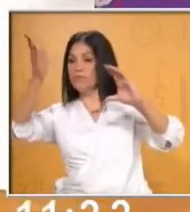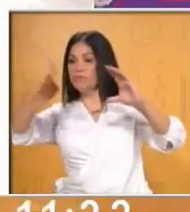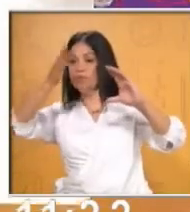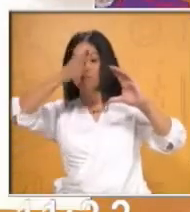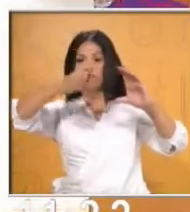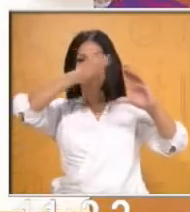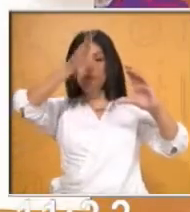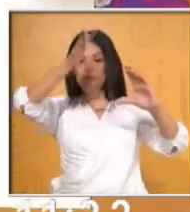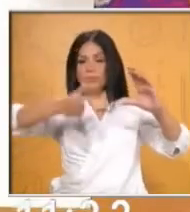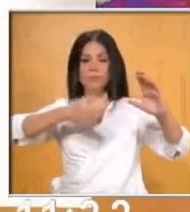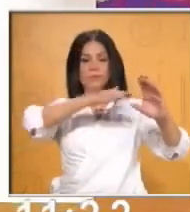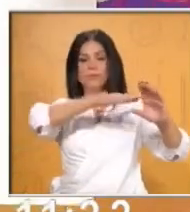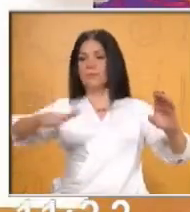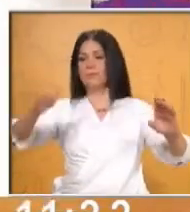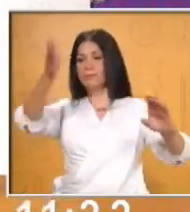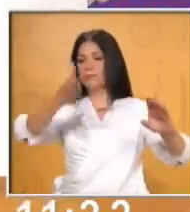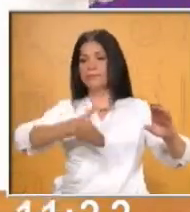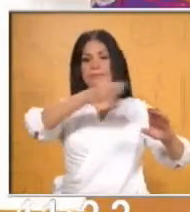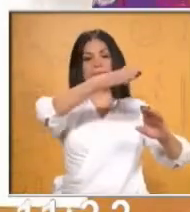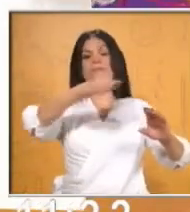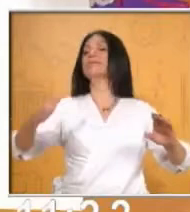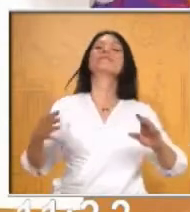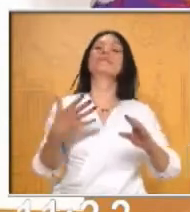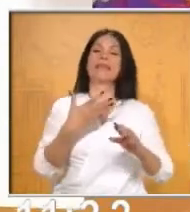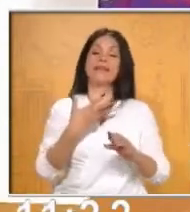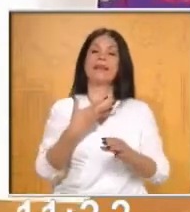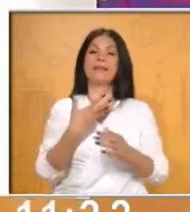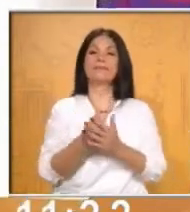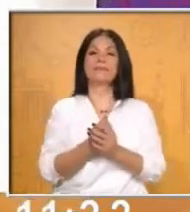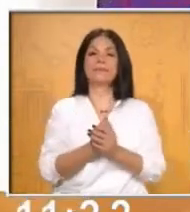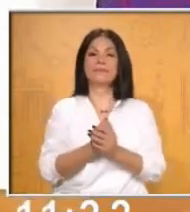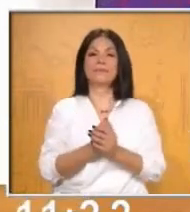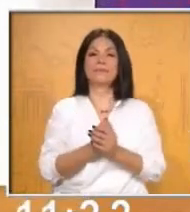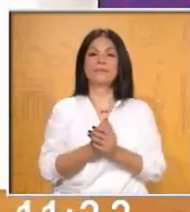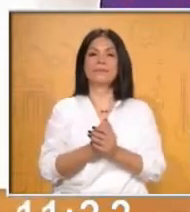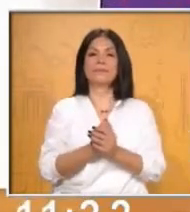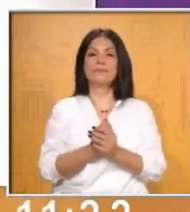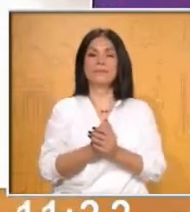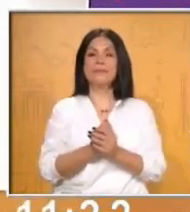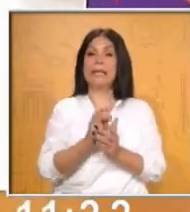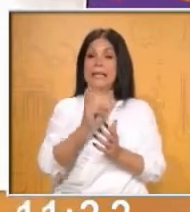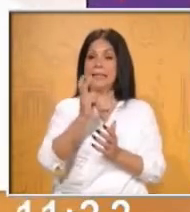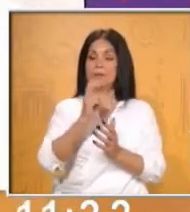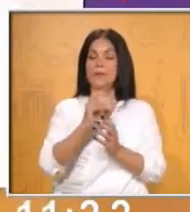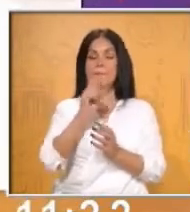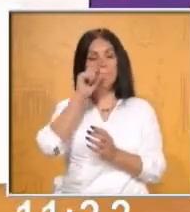trabajamos medios, cuartos y octavos. Esta es la primera indicación.